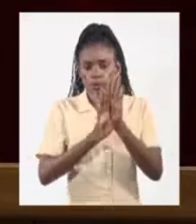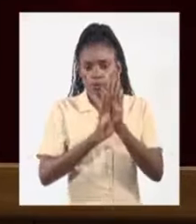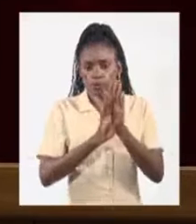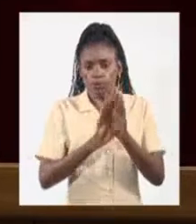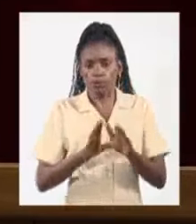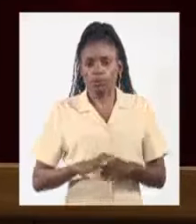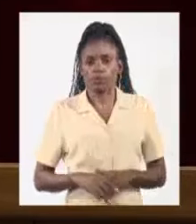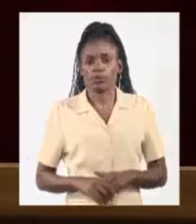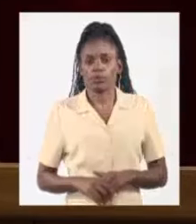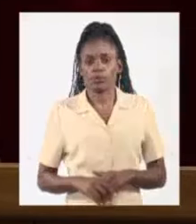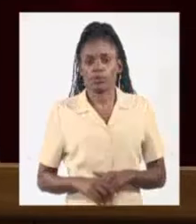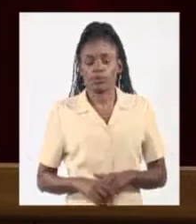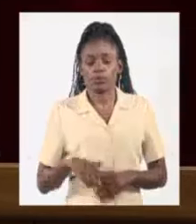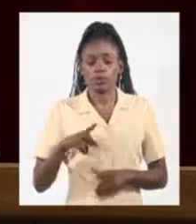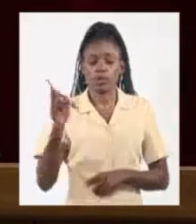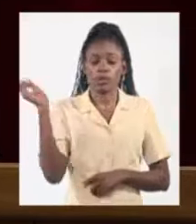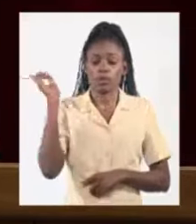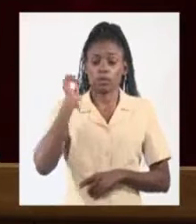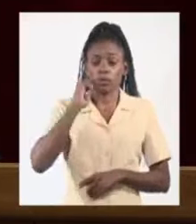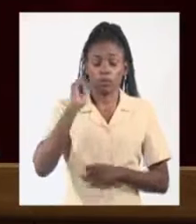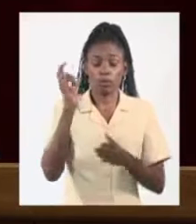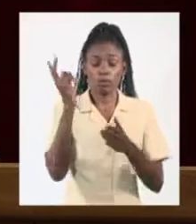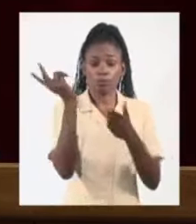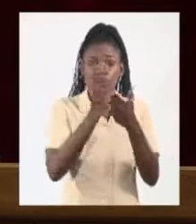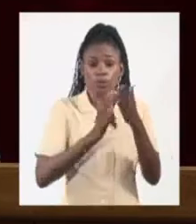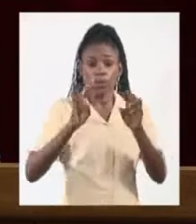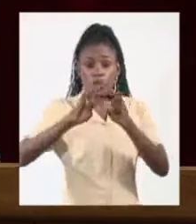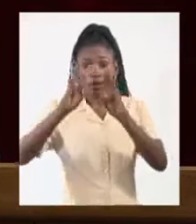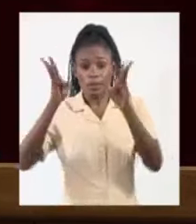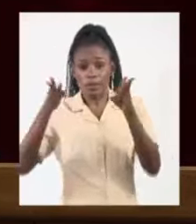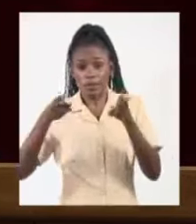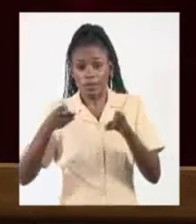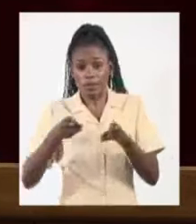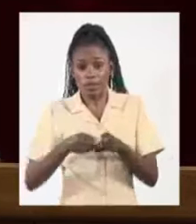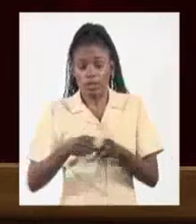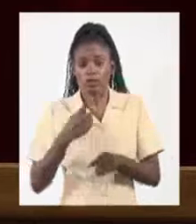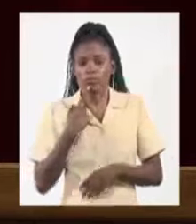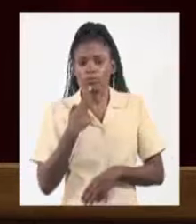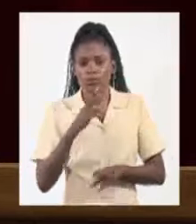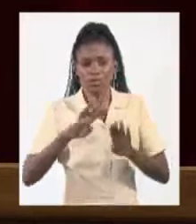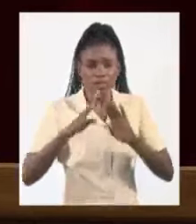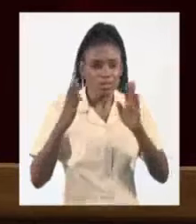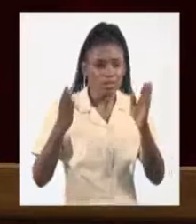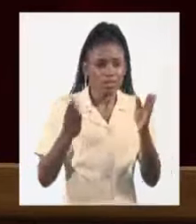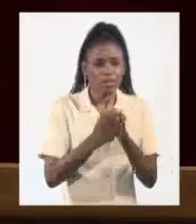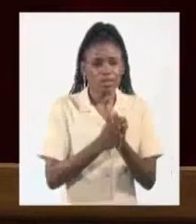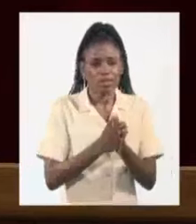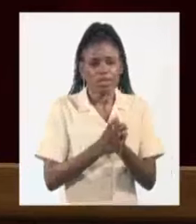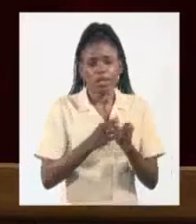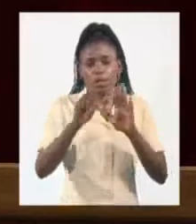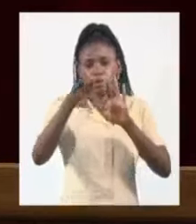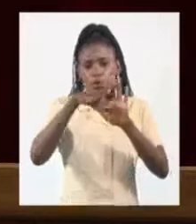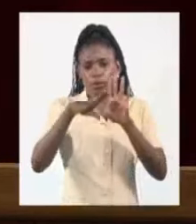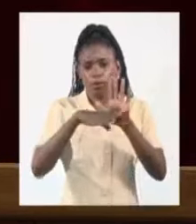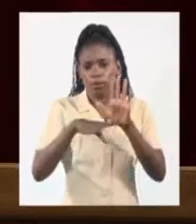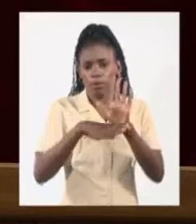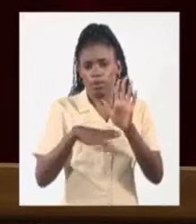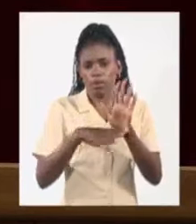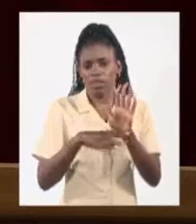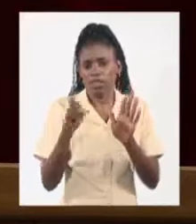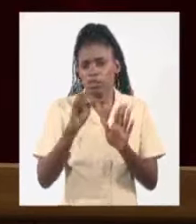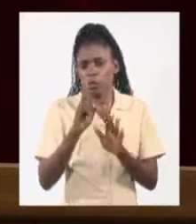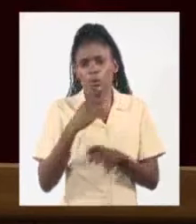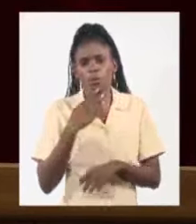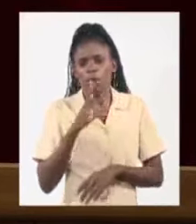He escuchado y leído en redes sociales opiniones de todo tipo acerca de medidas que apenas se han